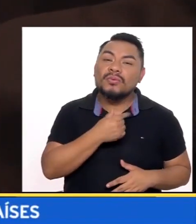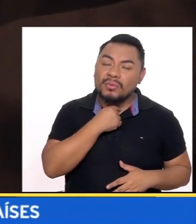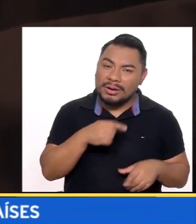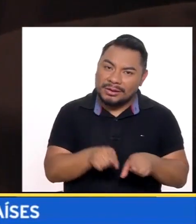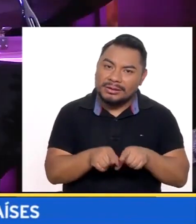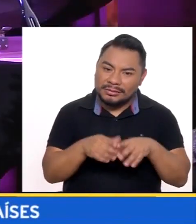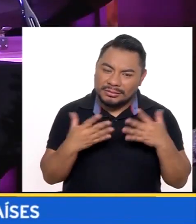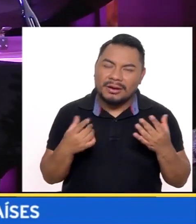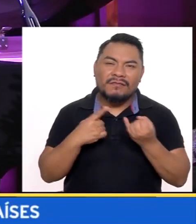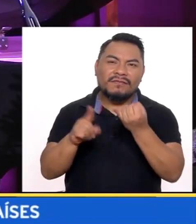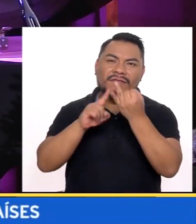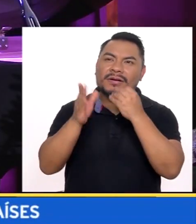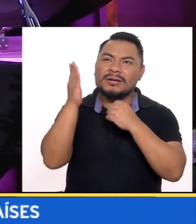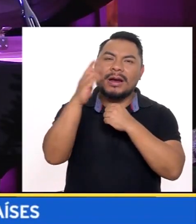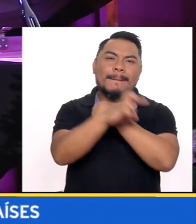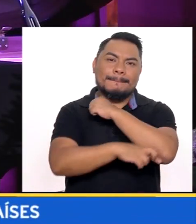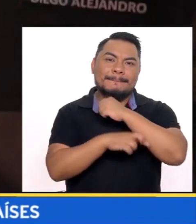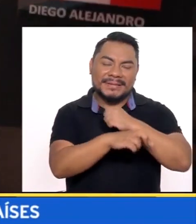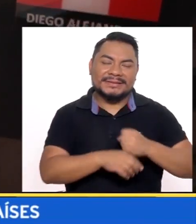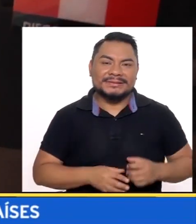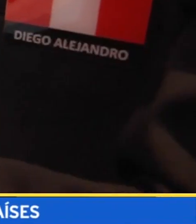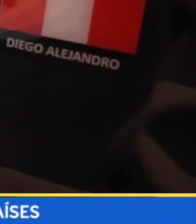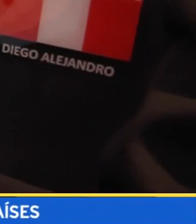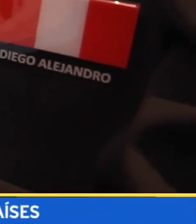gustaría tocar en Inglaterra Y en otros países